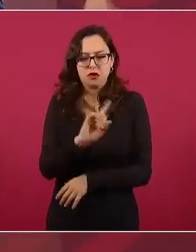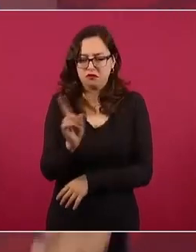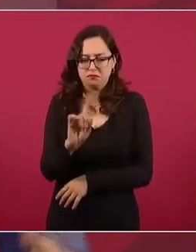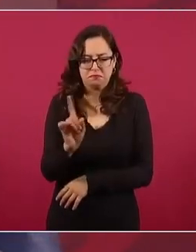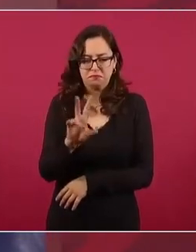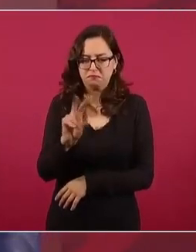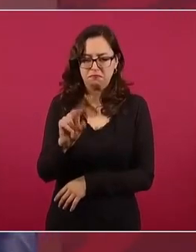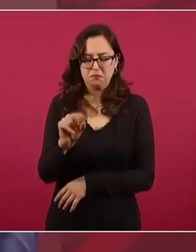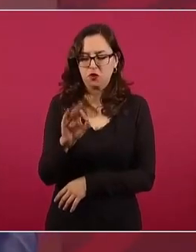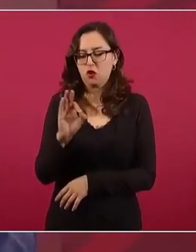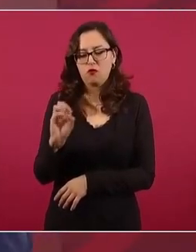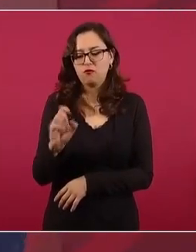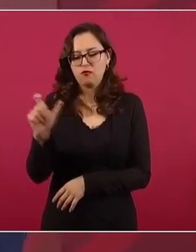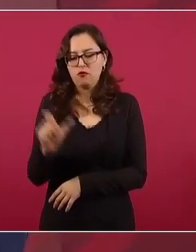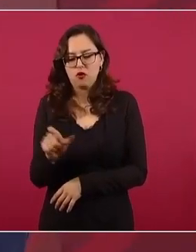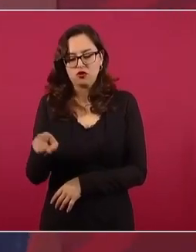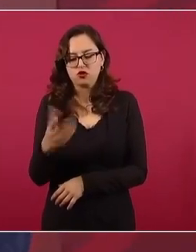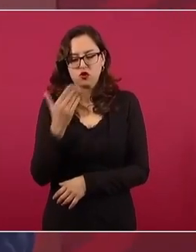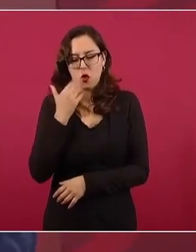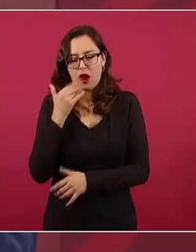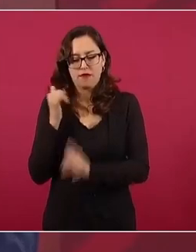a Fox.